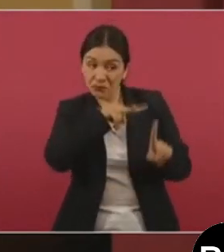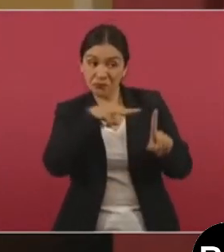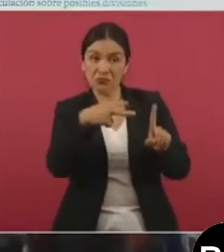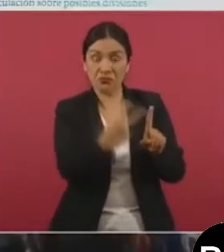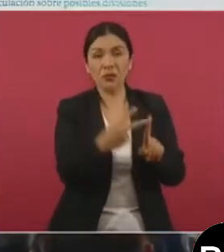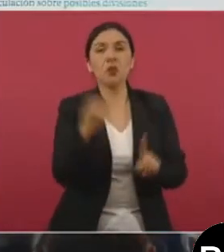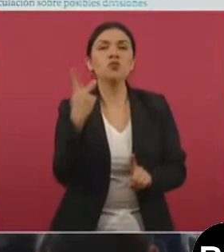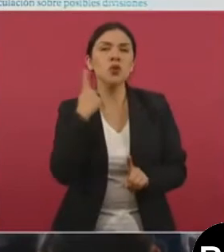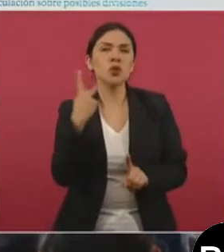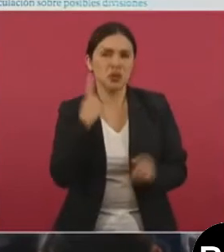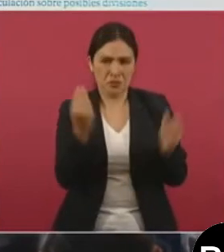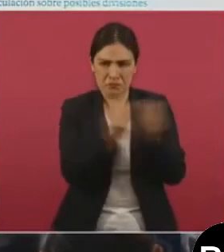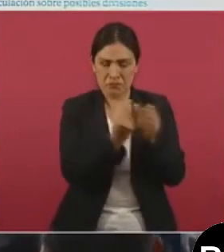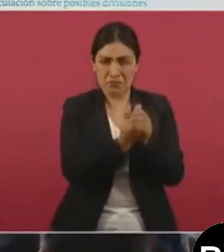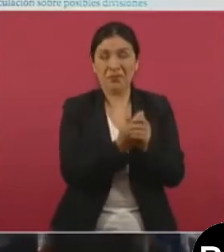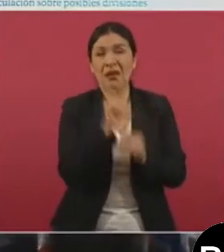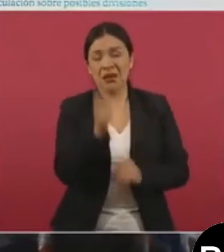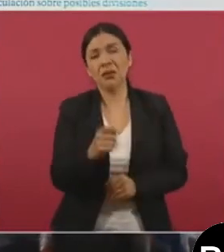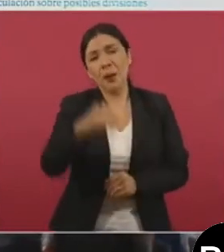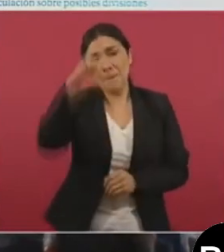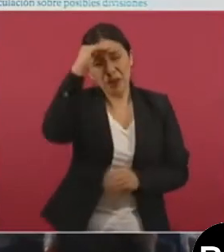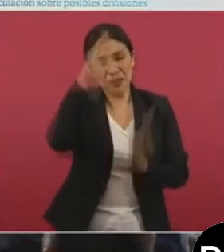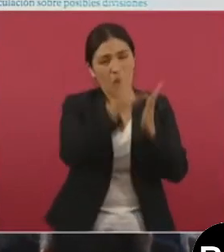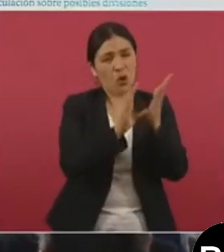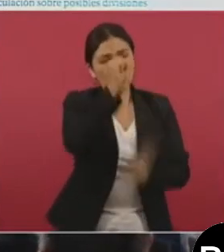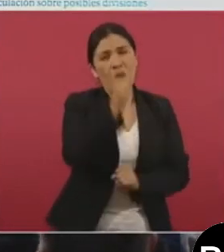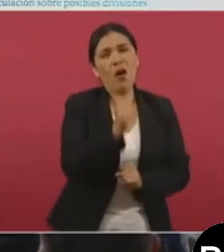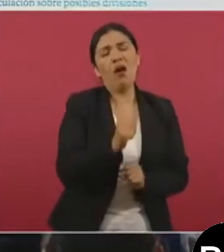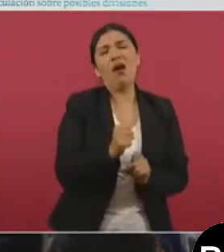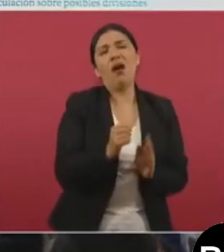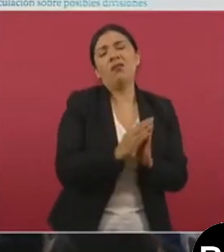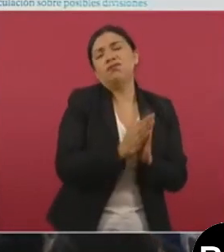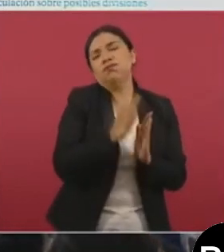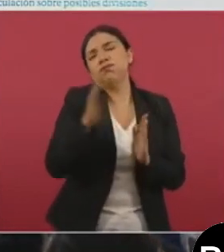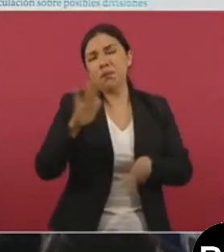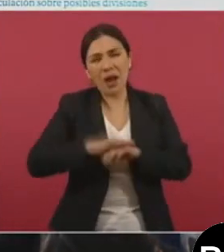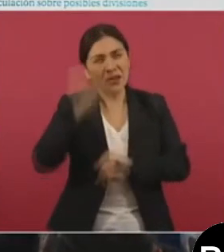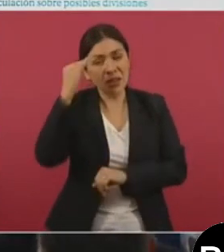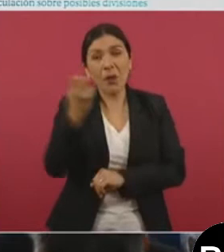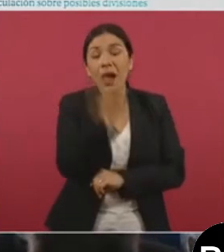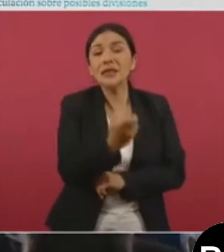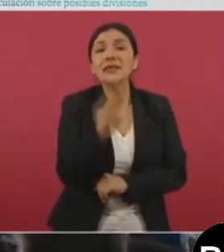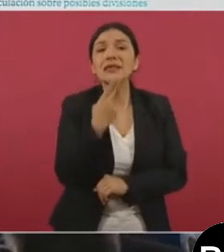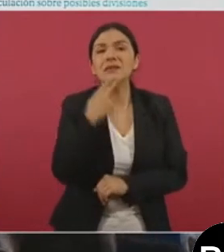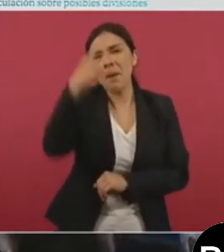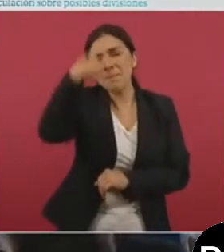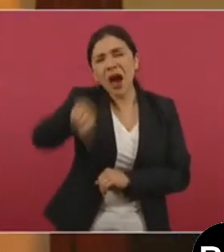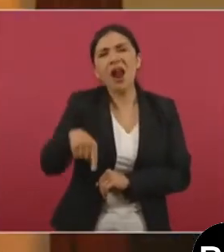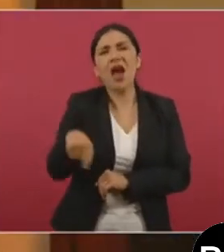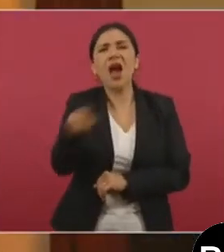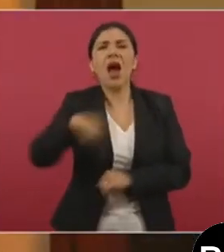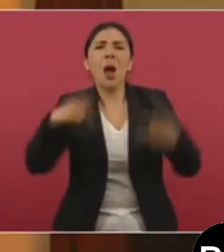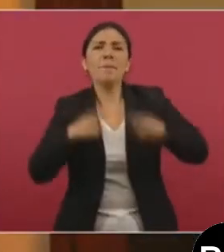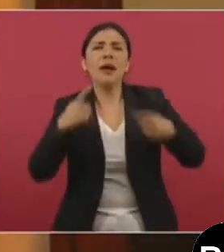moratoria constitucional sirve también para quitarle espacio a la especulación